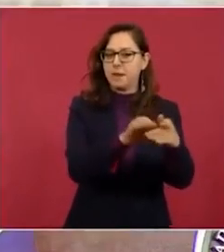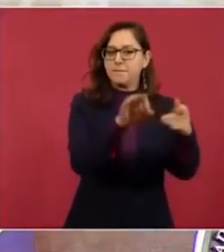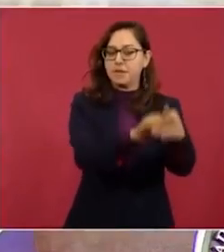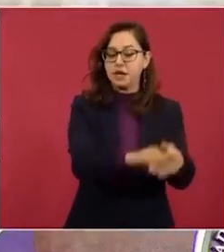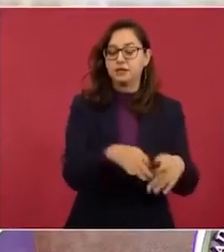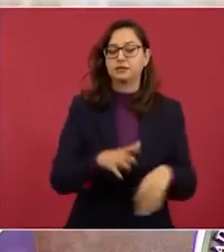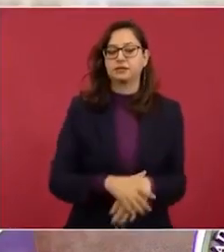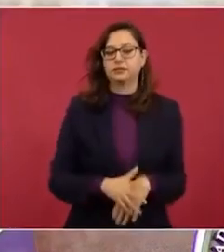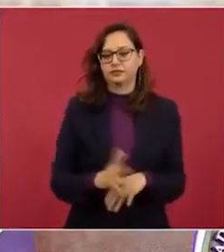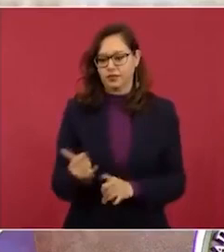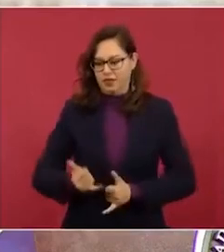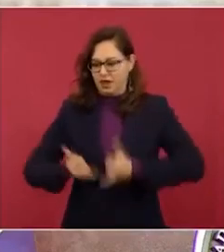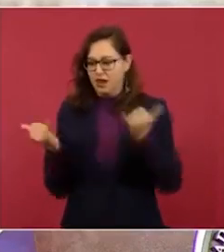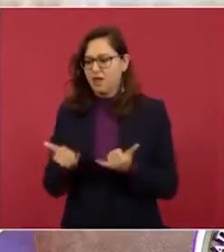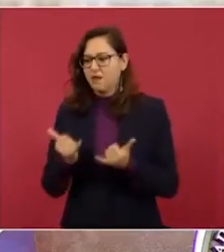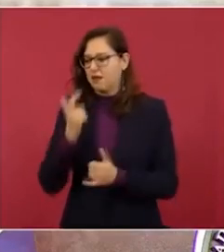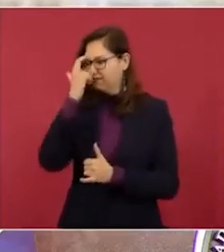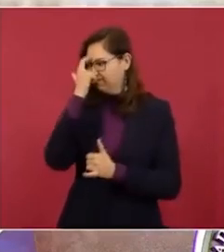Agitar significa